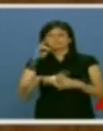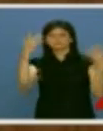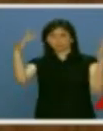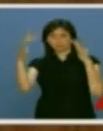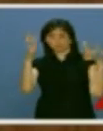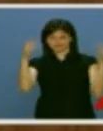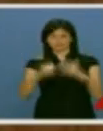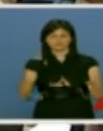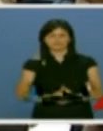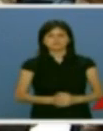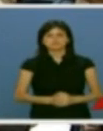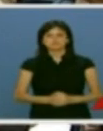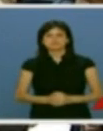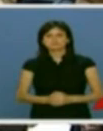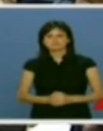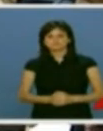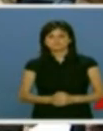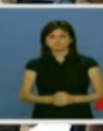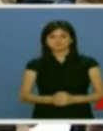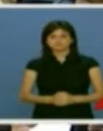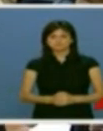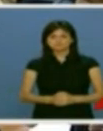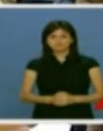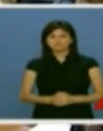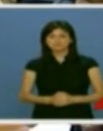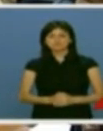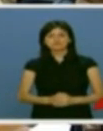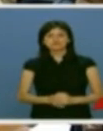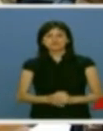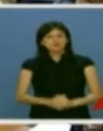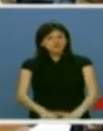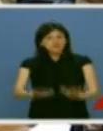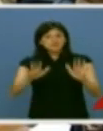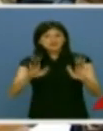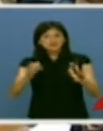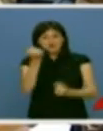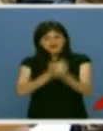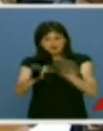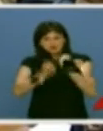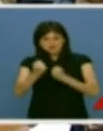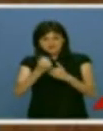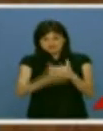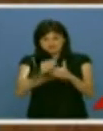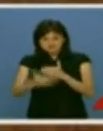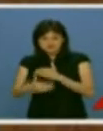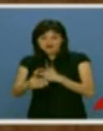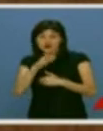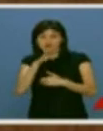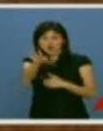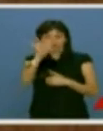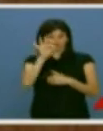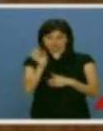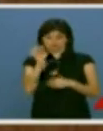Pero la austeridad ahora ya no es una opción.